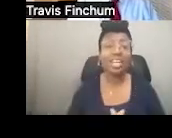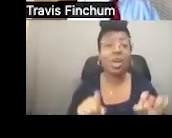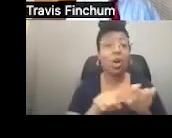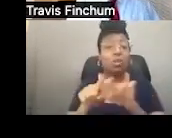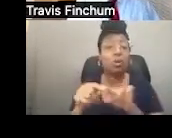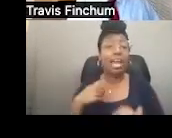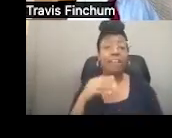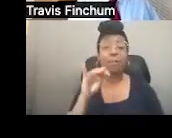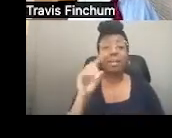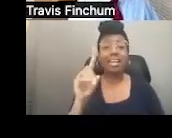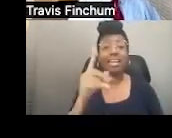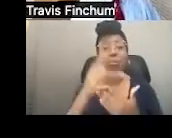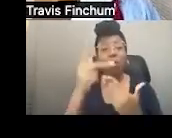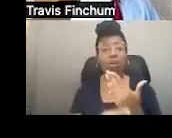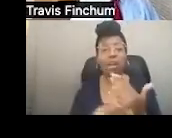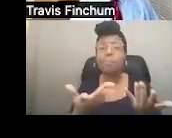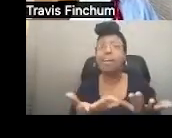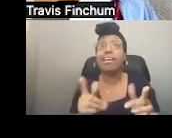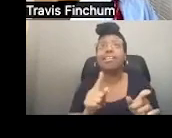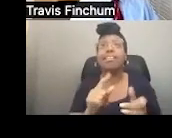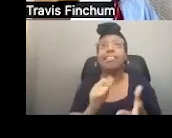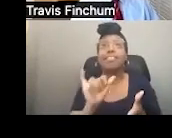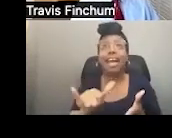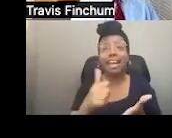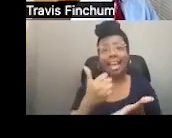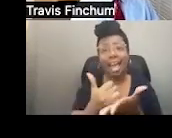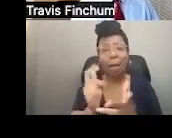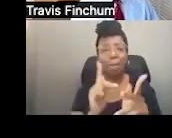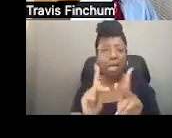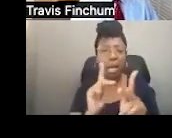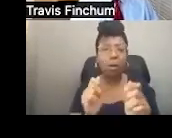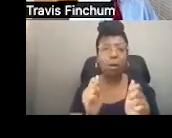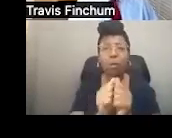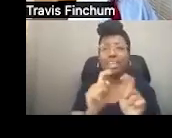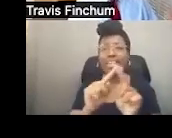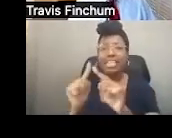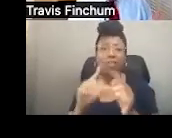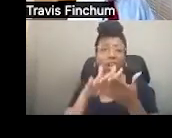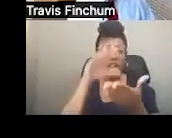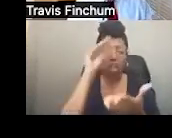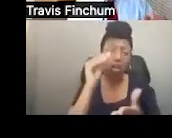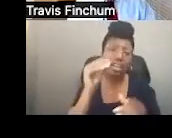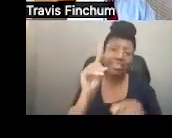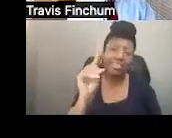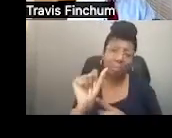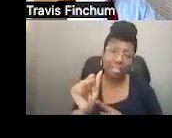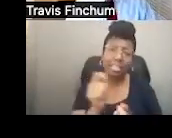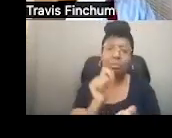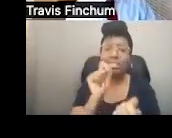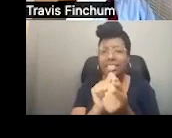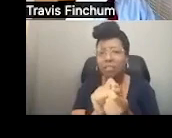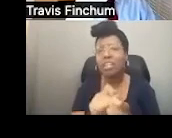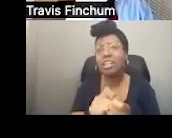hay un programa de Medicaid específico que ayuda a cubrir a individuos con discapacidades intelectuales y de desarrollo.